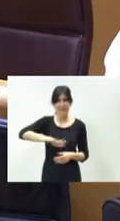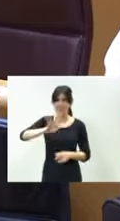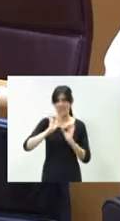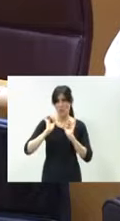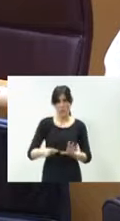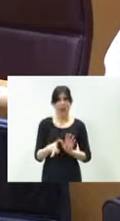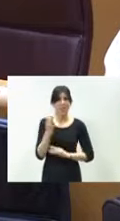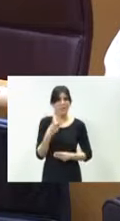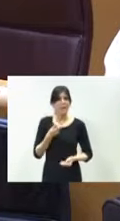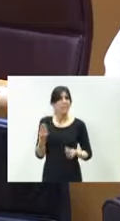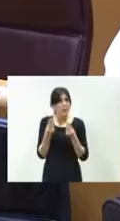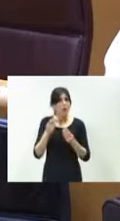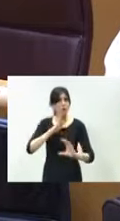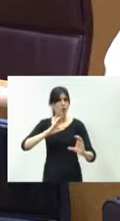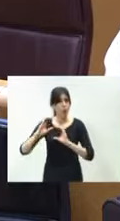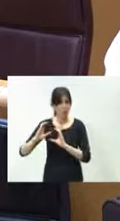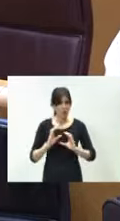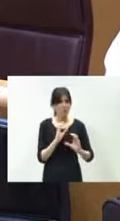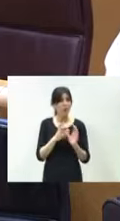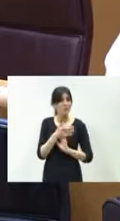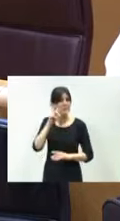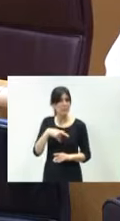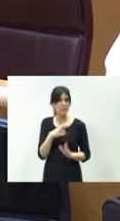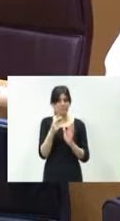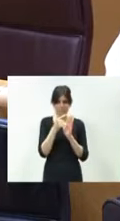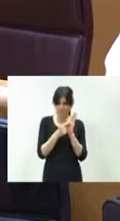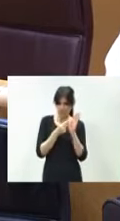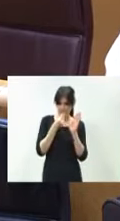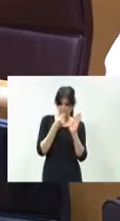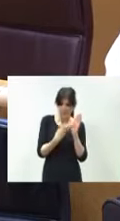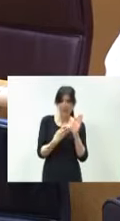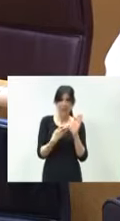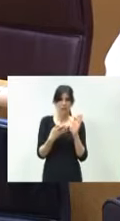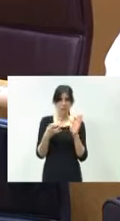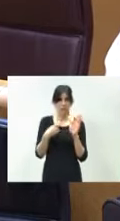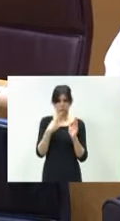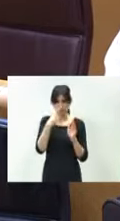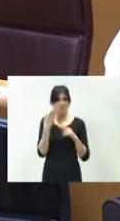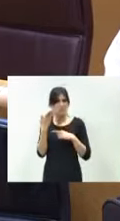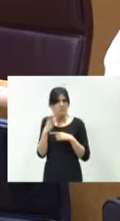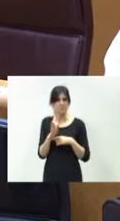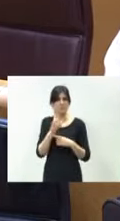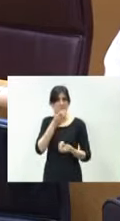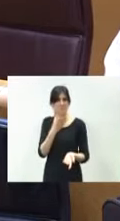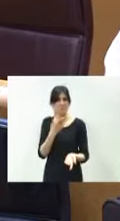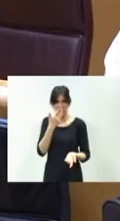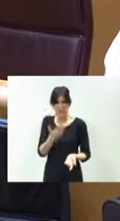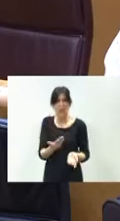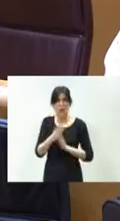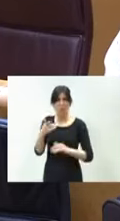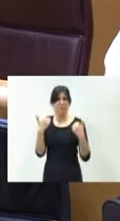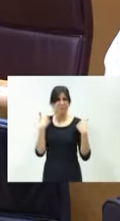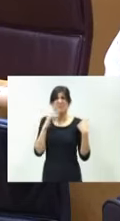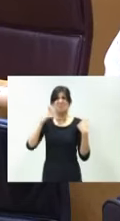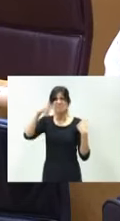las comunicaciones. Y, desde luego, con más criterio, con más autenticidad y con más responsabilidad que ustedes con